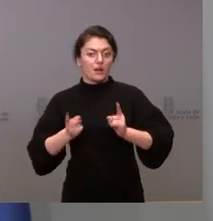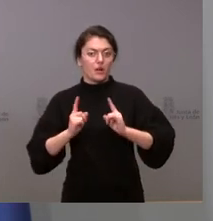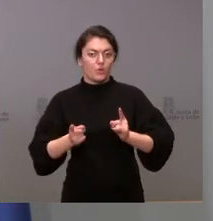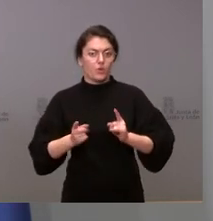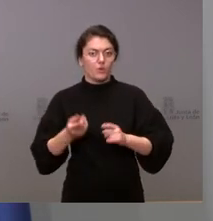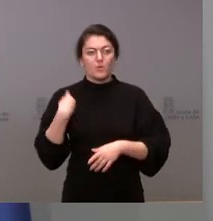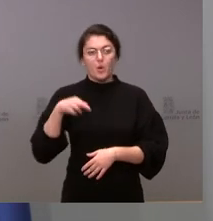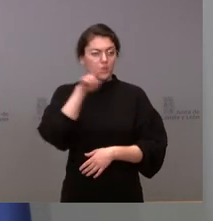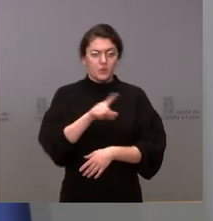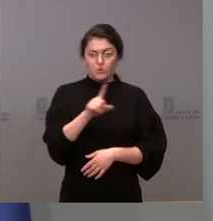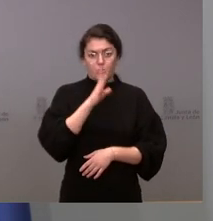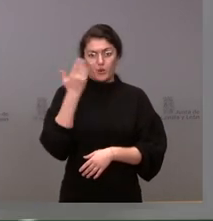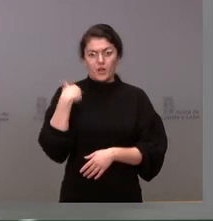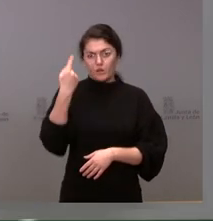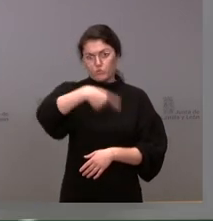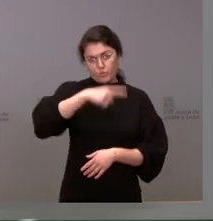conocidos por todos los ciudadanos